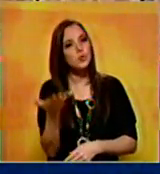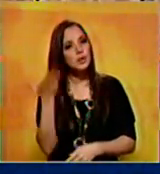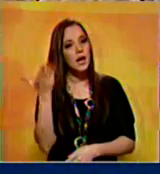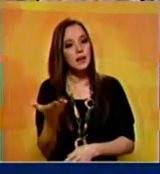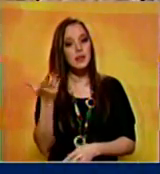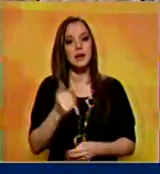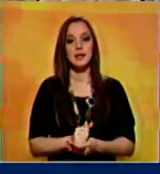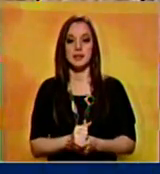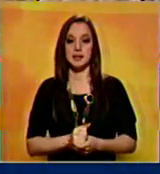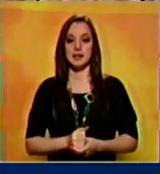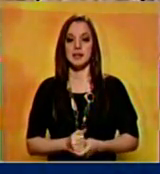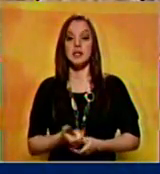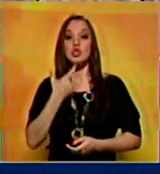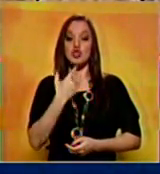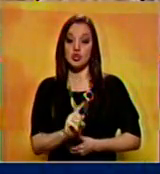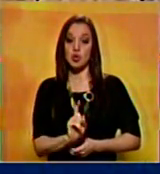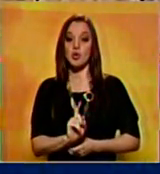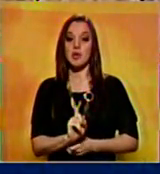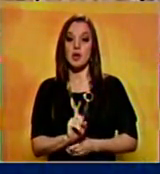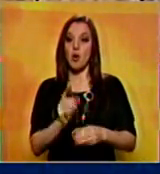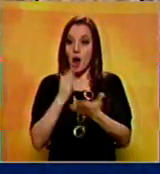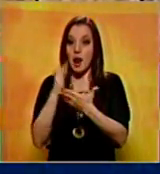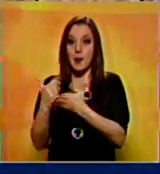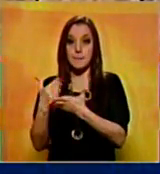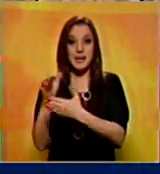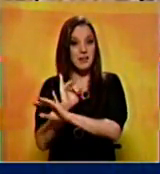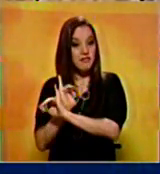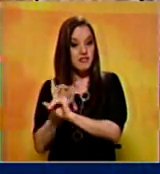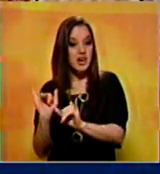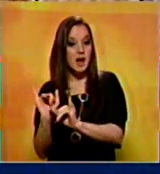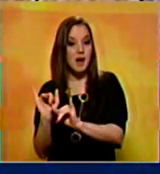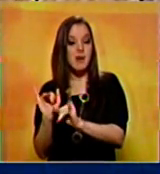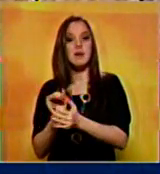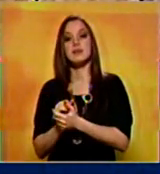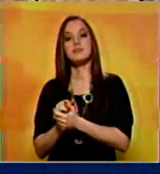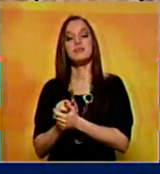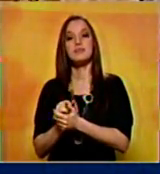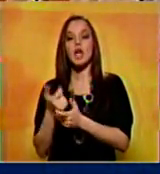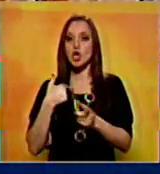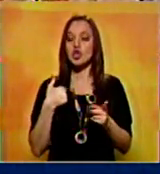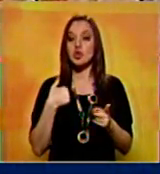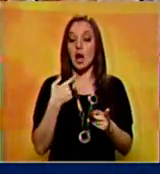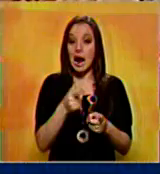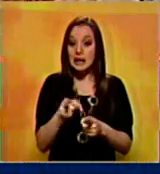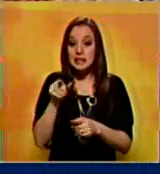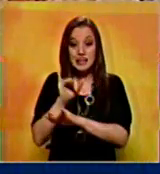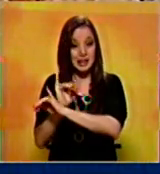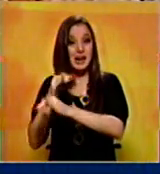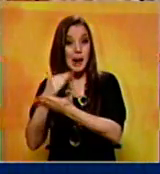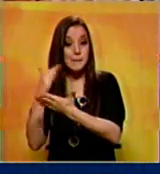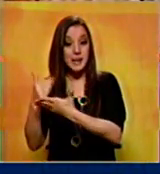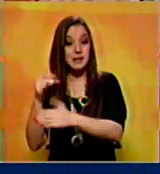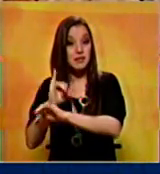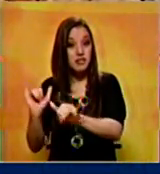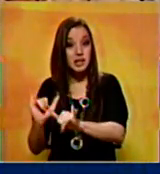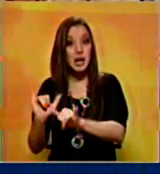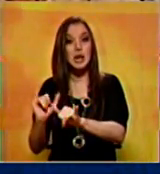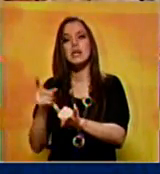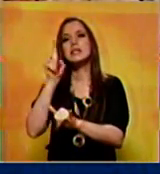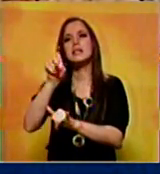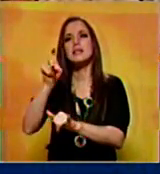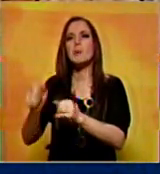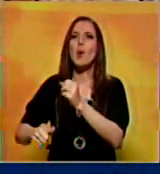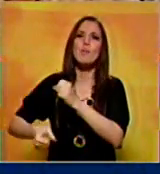yo diría la fase definitiva la fase final y ahí es cuando más apoyo